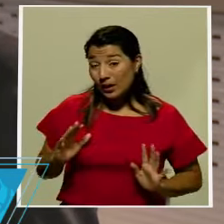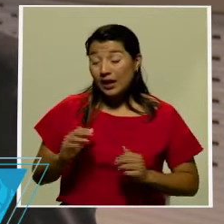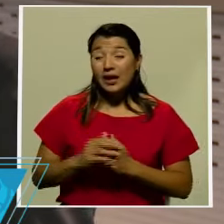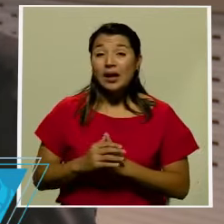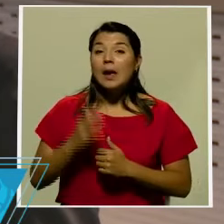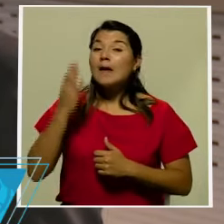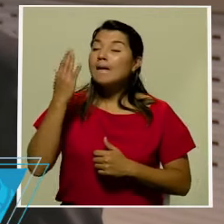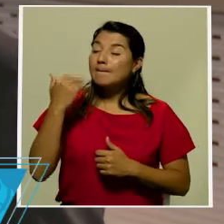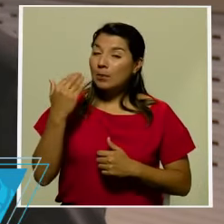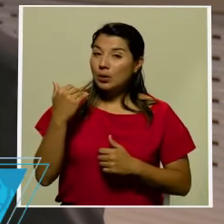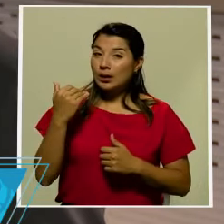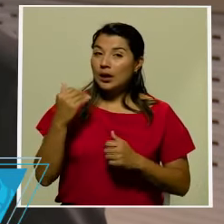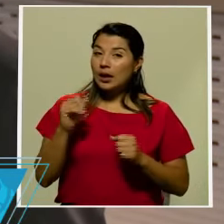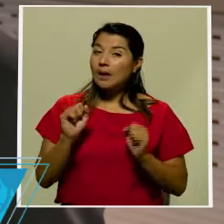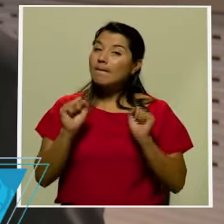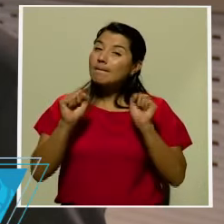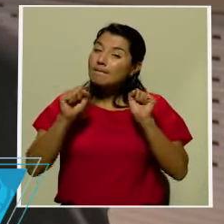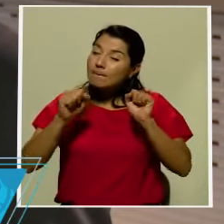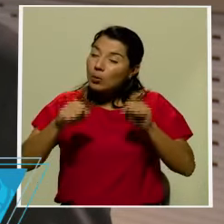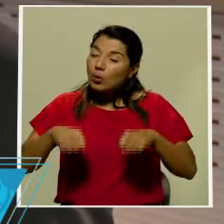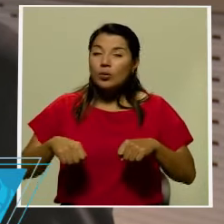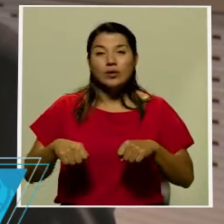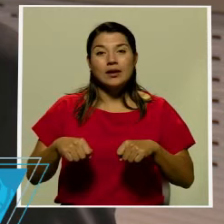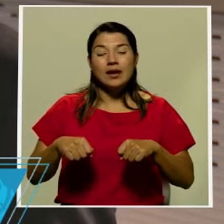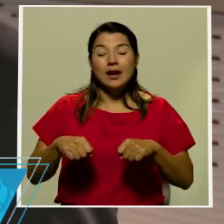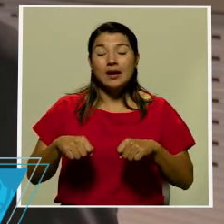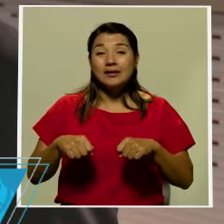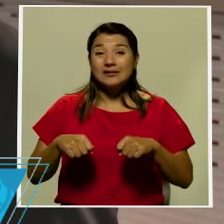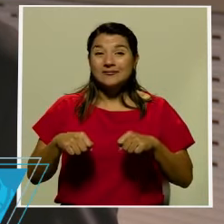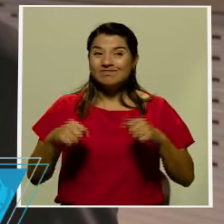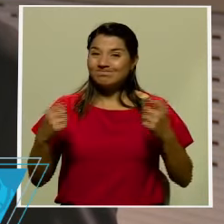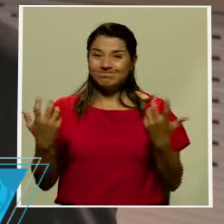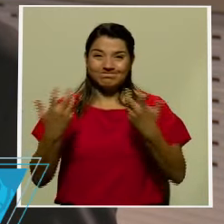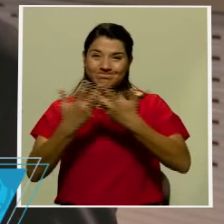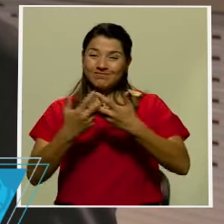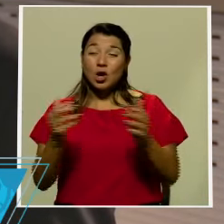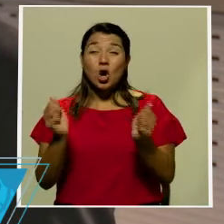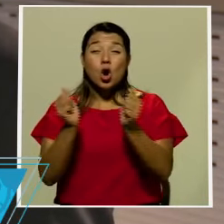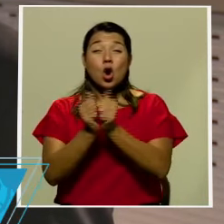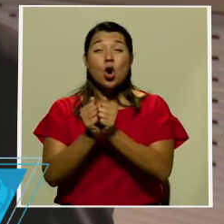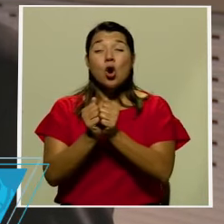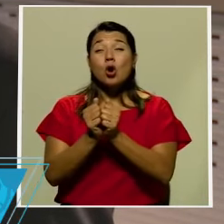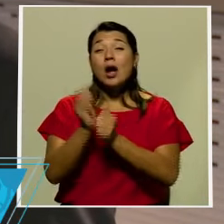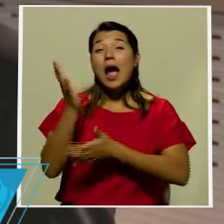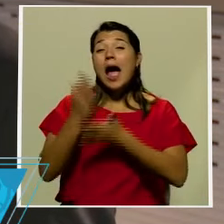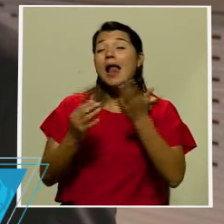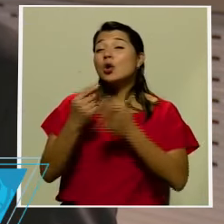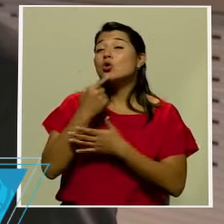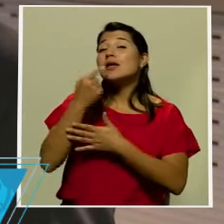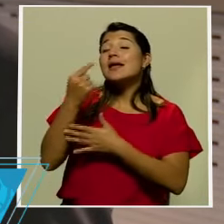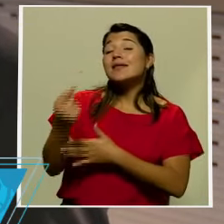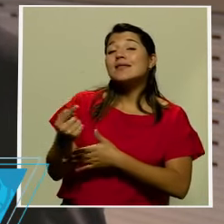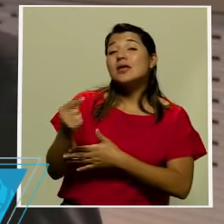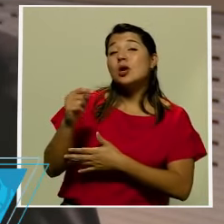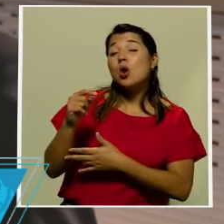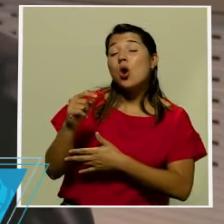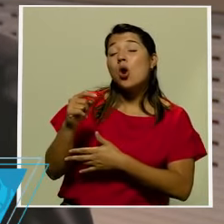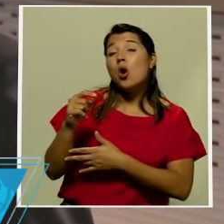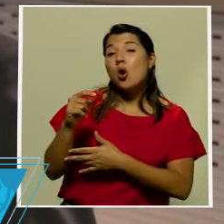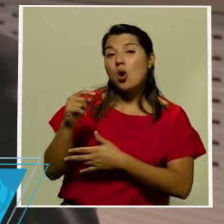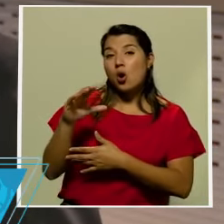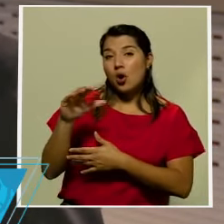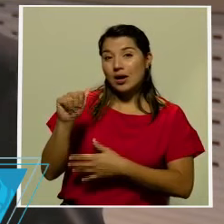precedente reciente de la sala de casación penal que sostiene que si se pueden utilizar las llamadas cuando ocurra un ejercicio